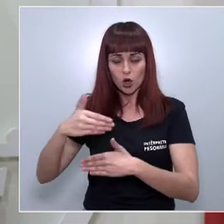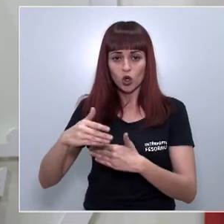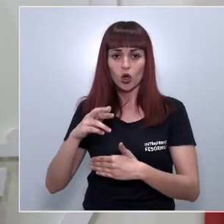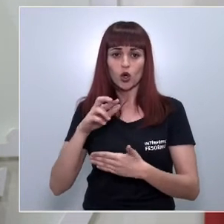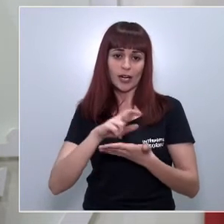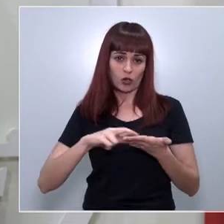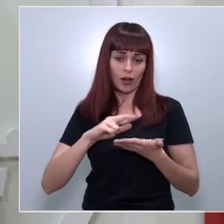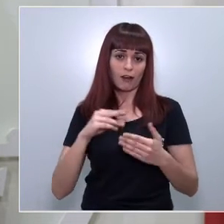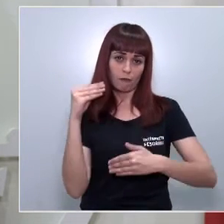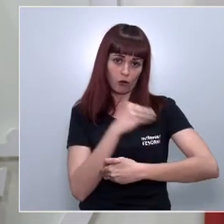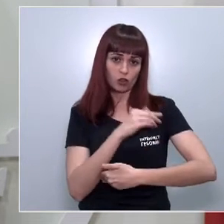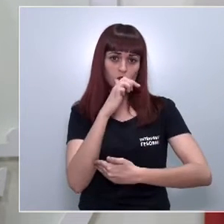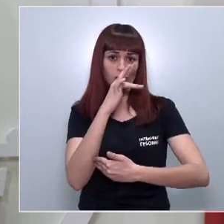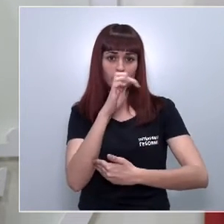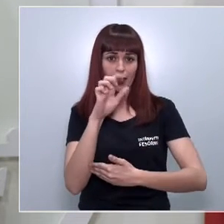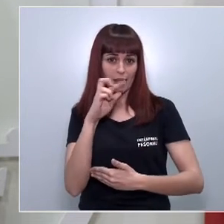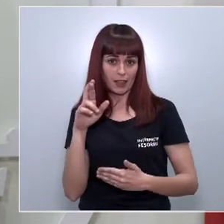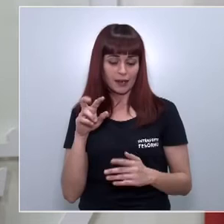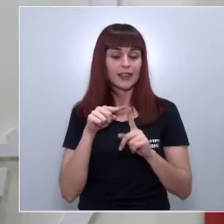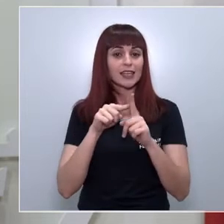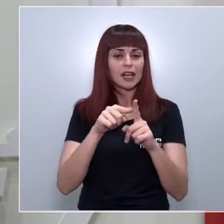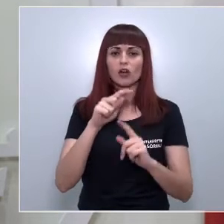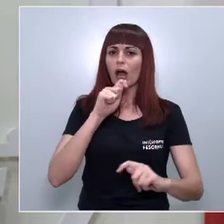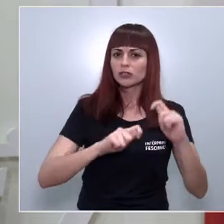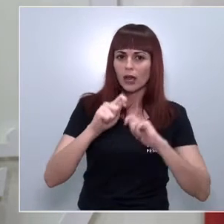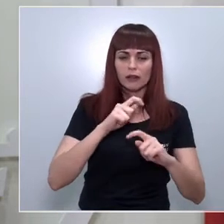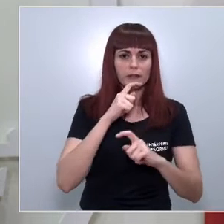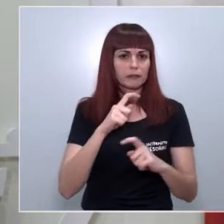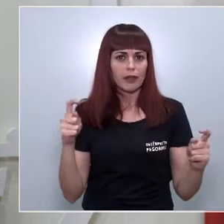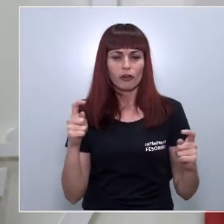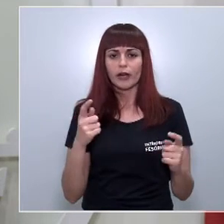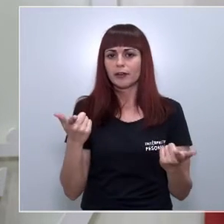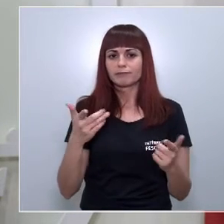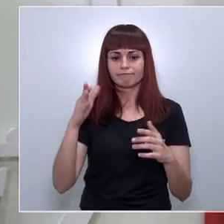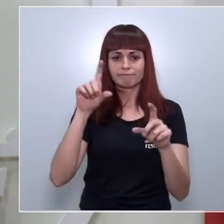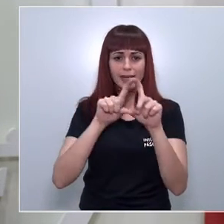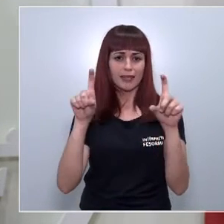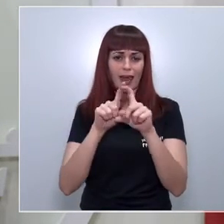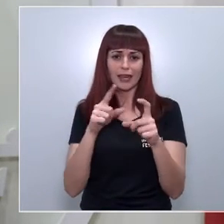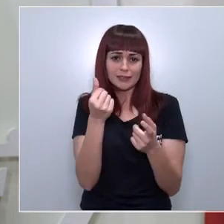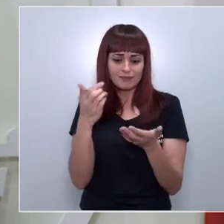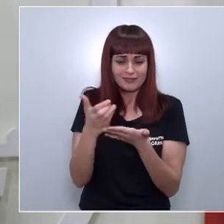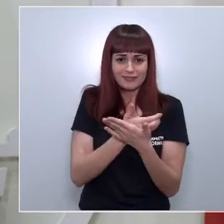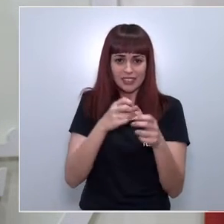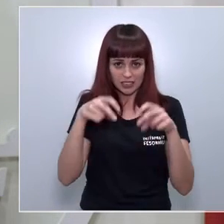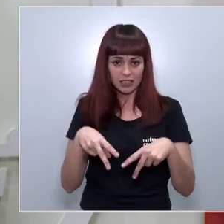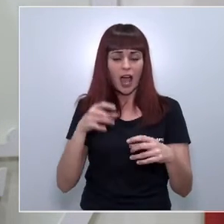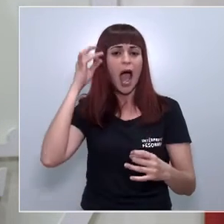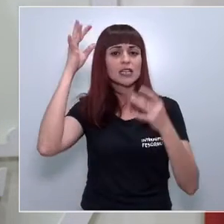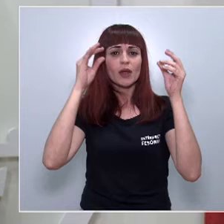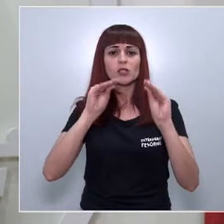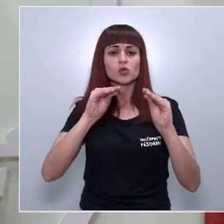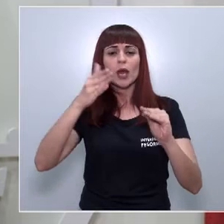FEDER, y tienen como destinatarios fundaciones, asociaciones u organismos sin ánimo de lucro cuya actividad principal